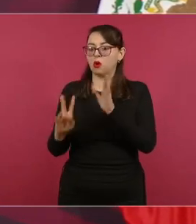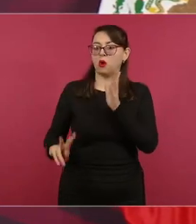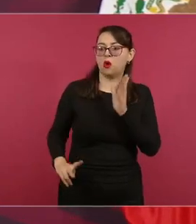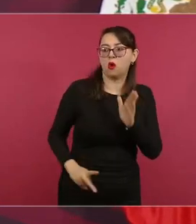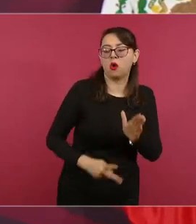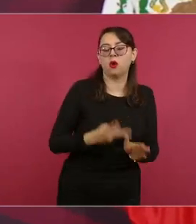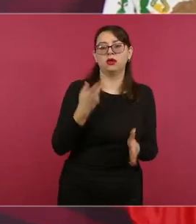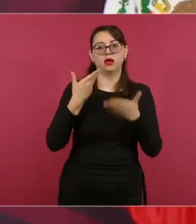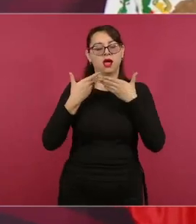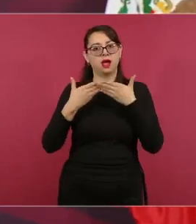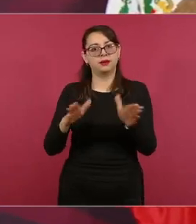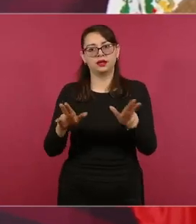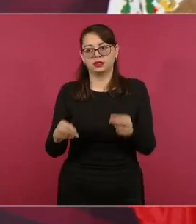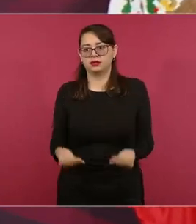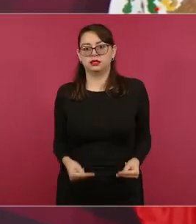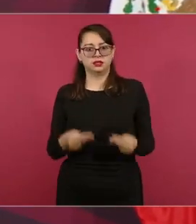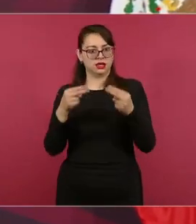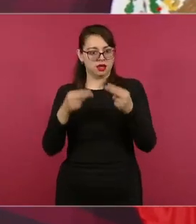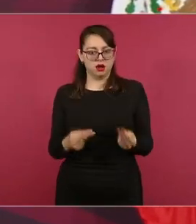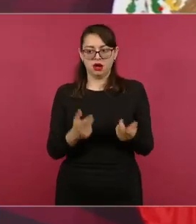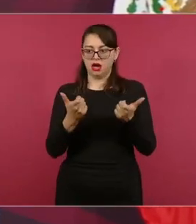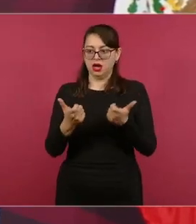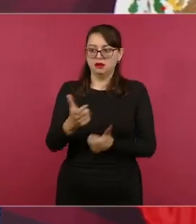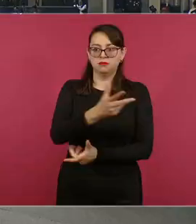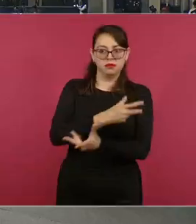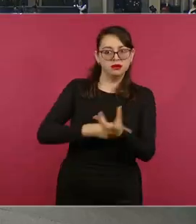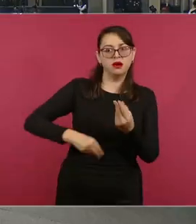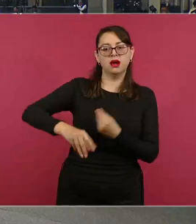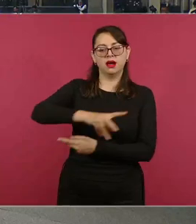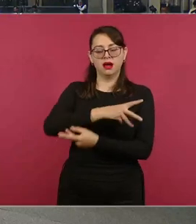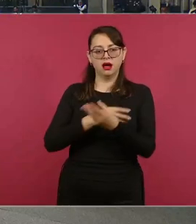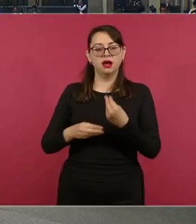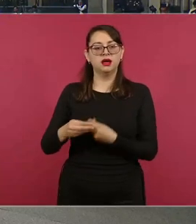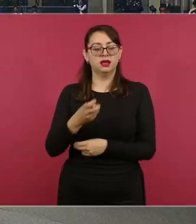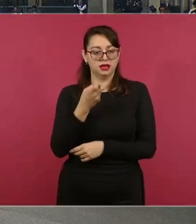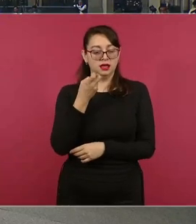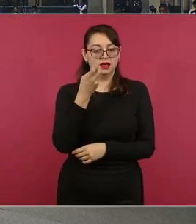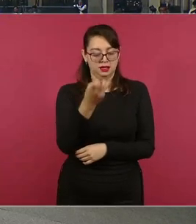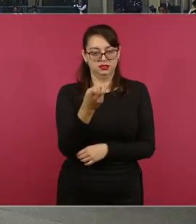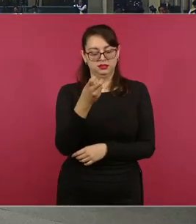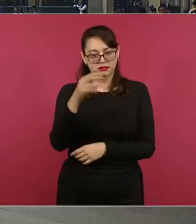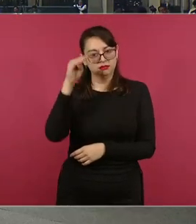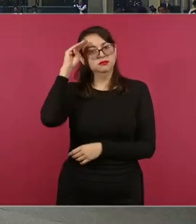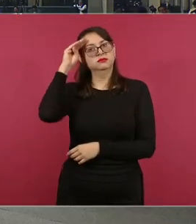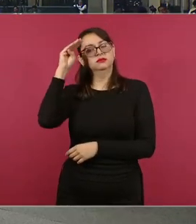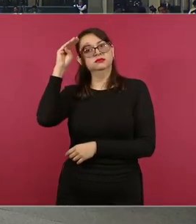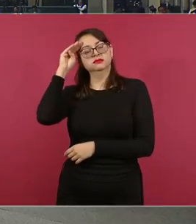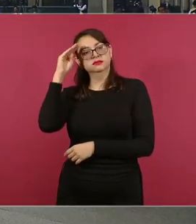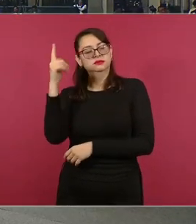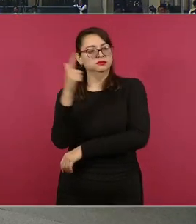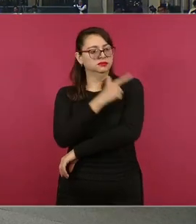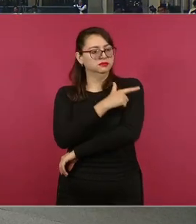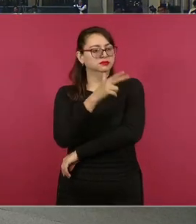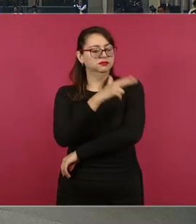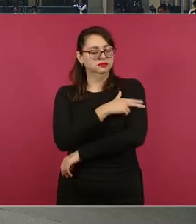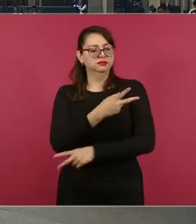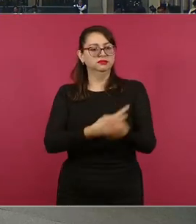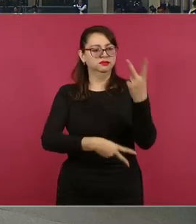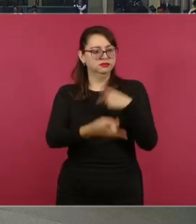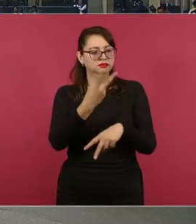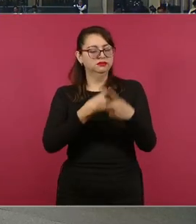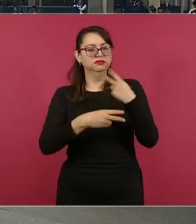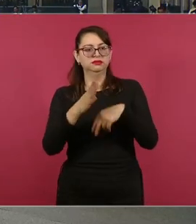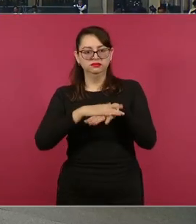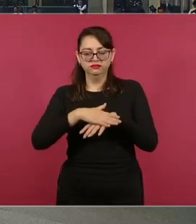para poder concentrar un mayor número de efectivos de la Guardia Nacional y colaboren con la